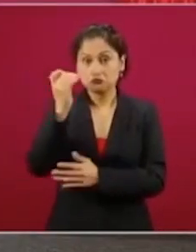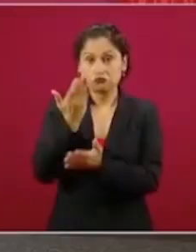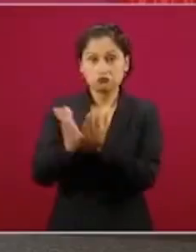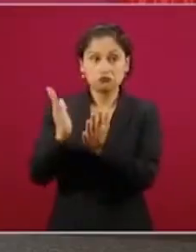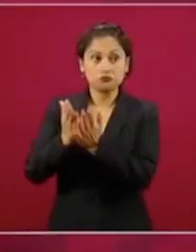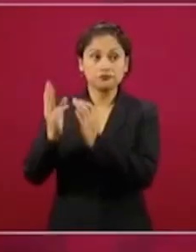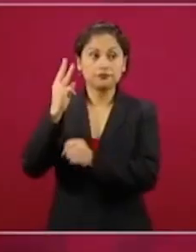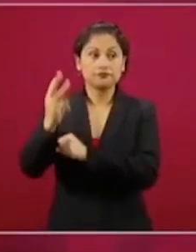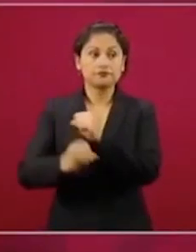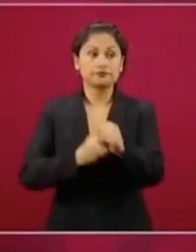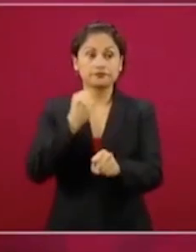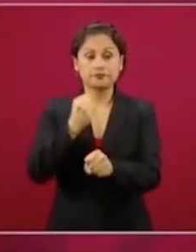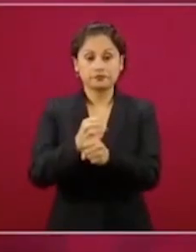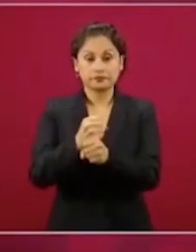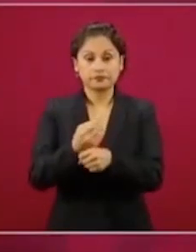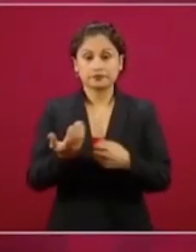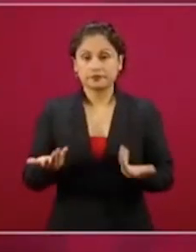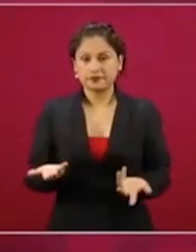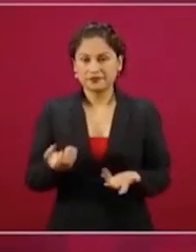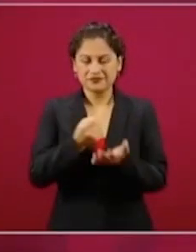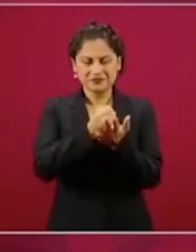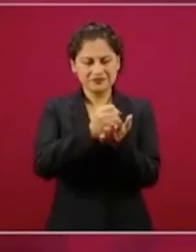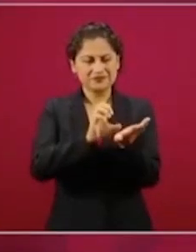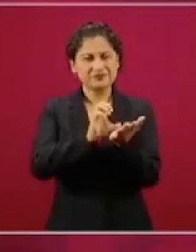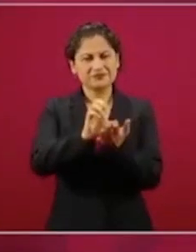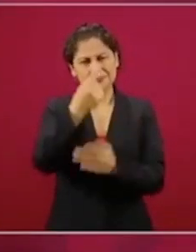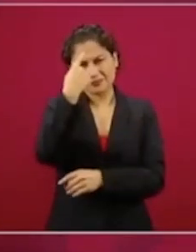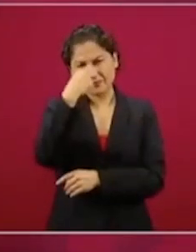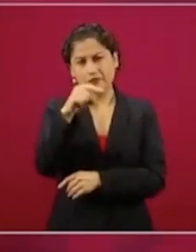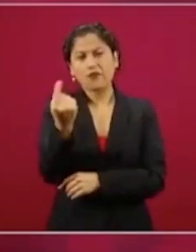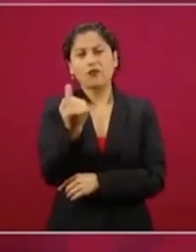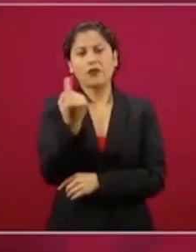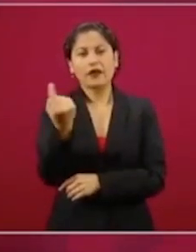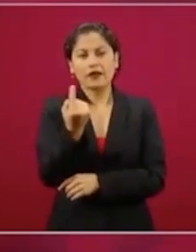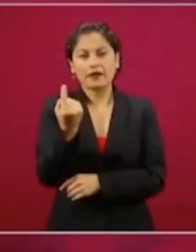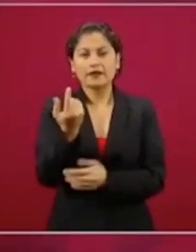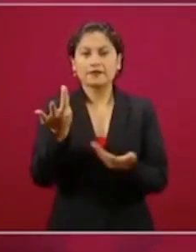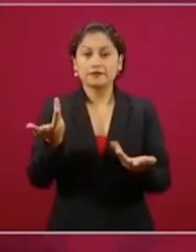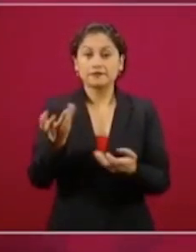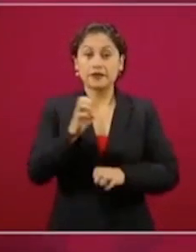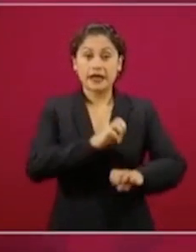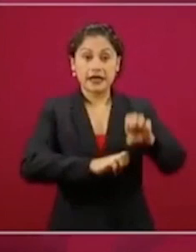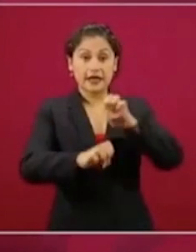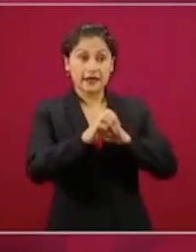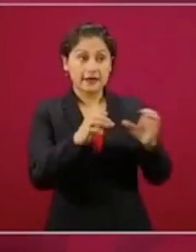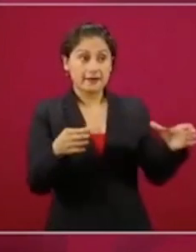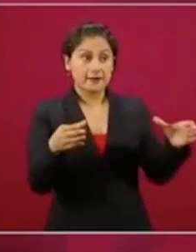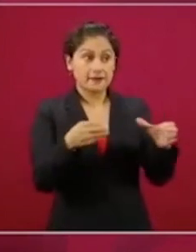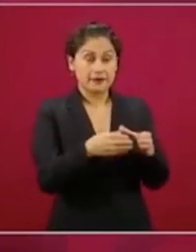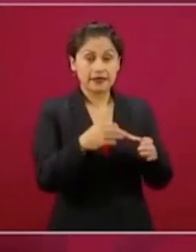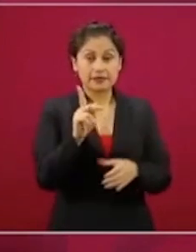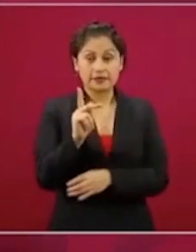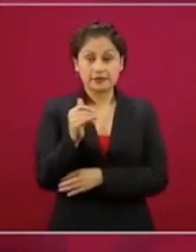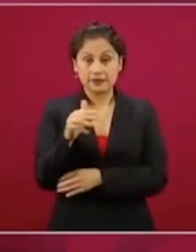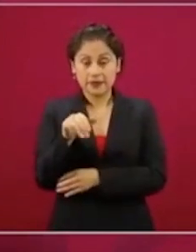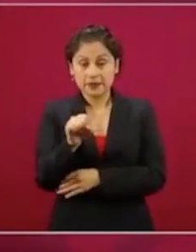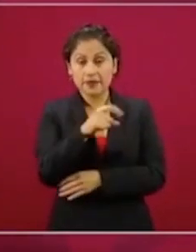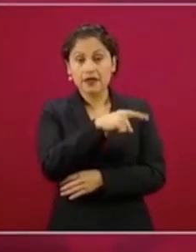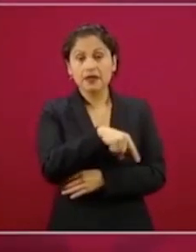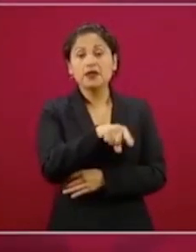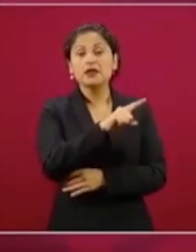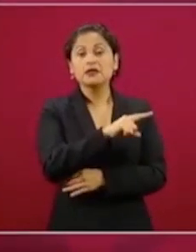¿Para qué estos créditos? Están dirigidos a microempresarios, aquellos dueños de